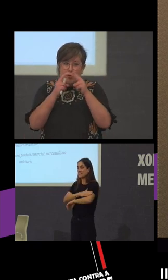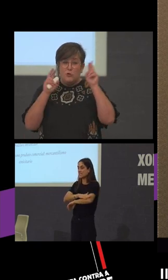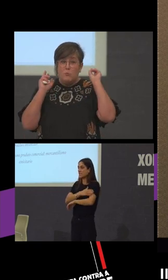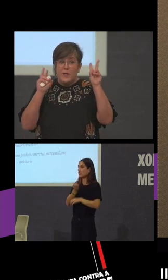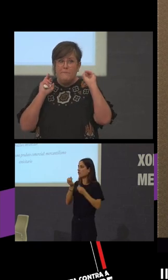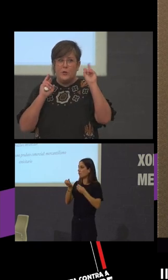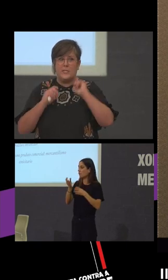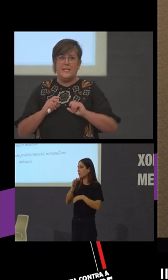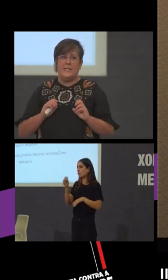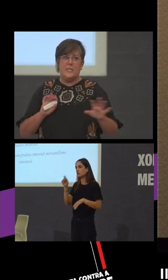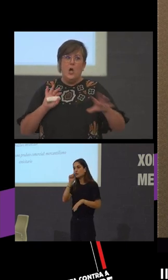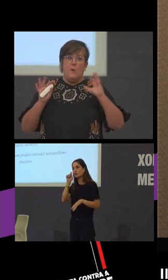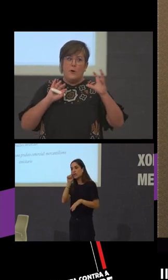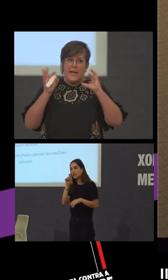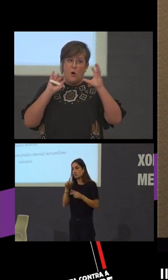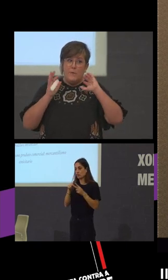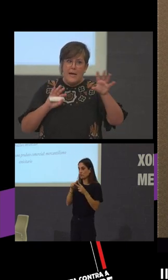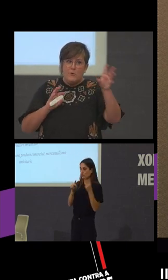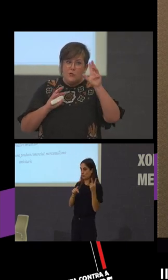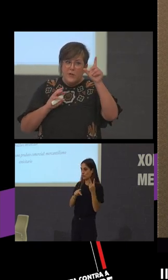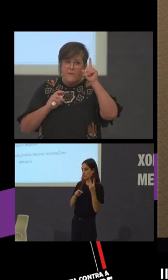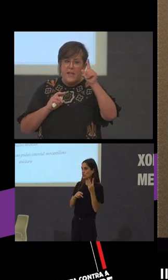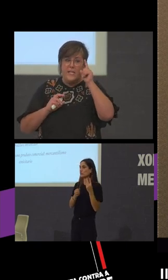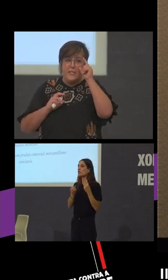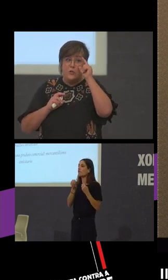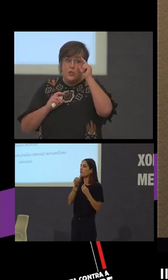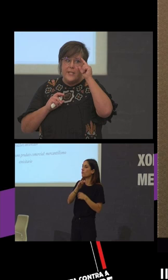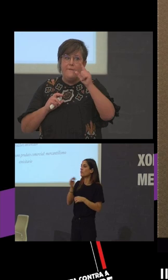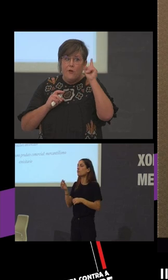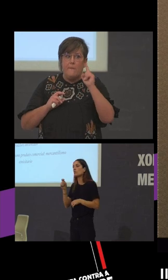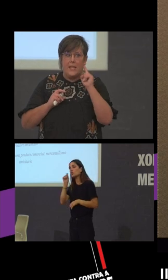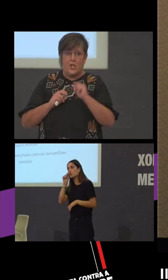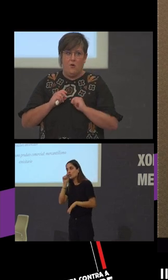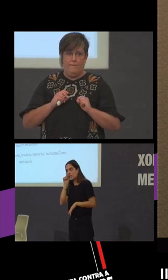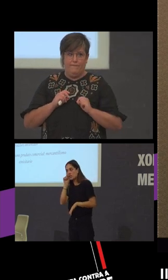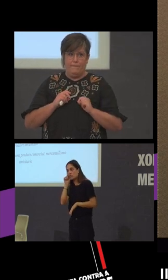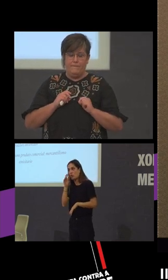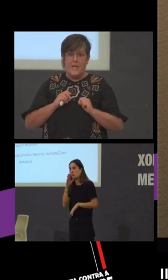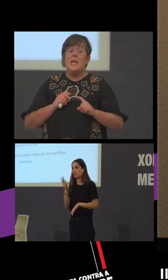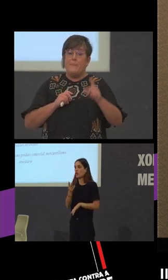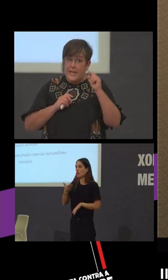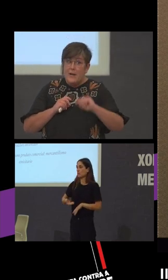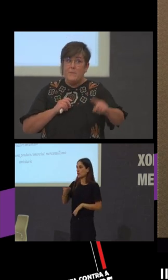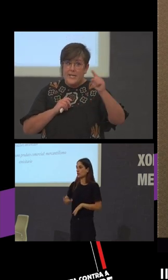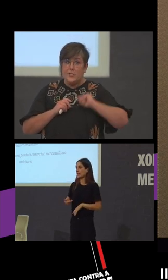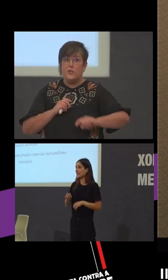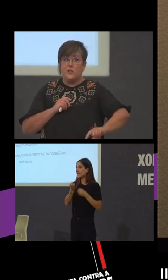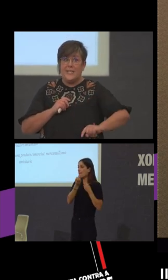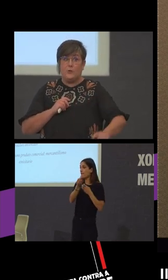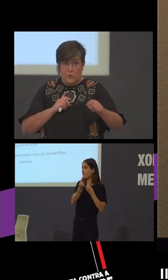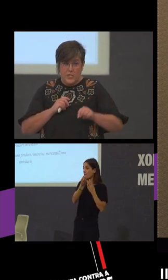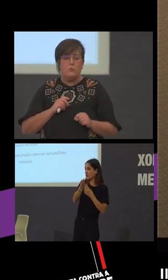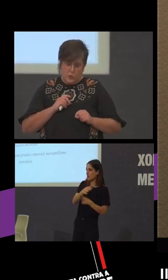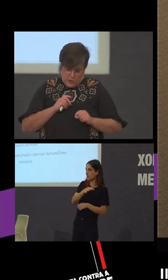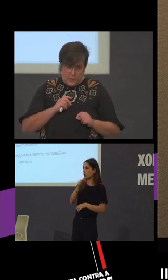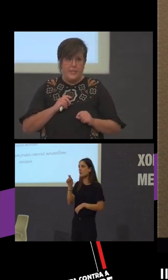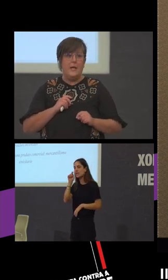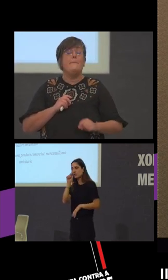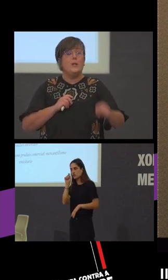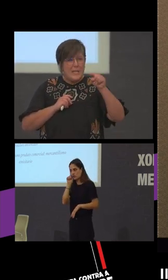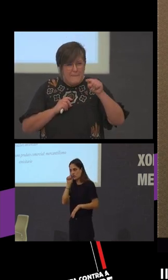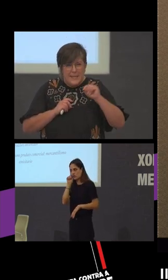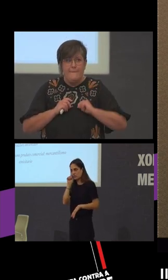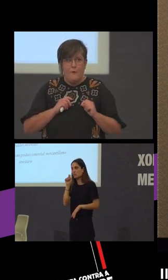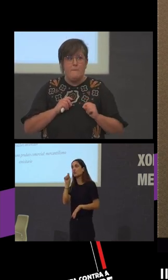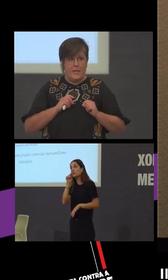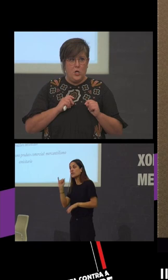porque ambos son moi importantes, porque olvidámonos moi fácil dos de información, pero era un ministro de Turismo, sí, sí,